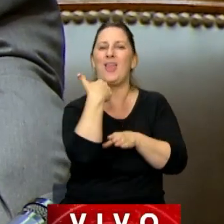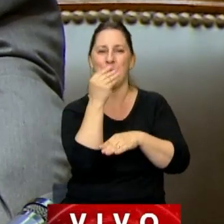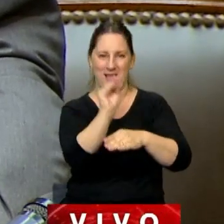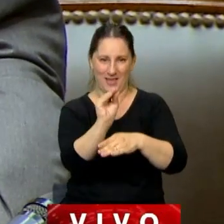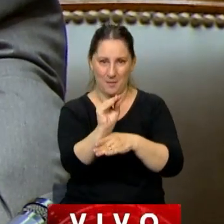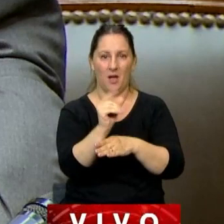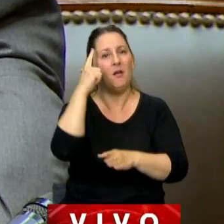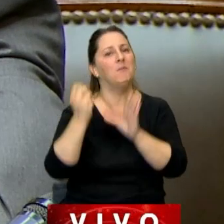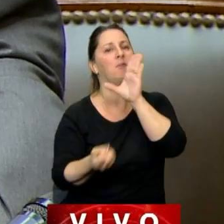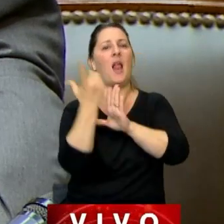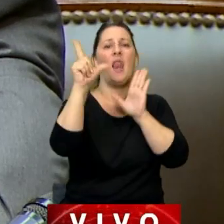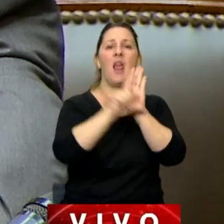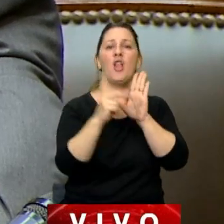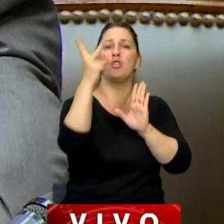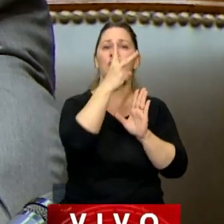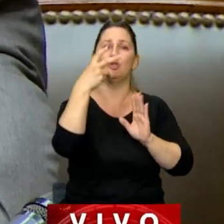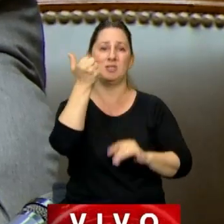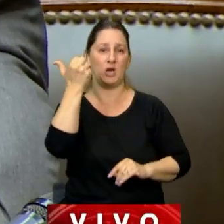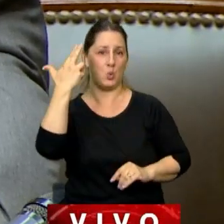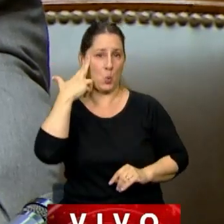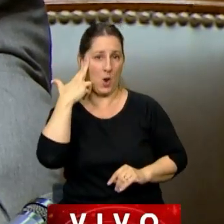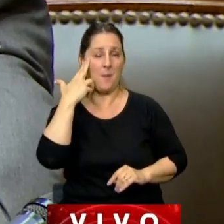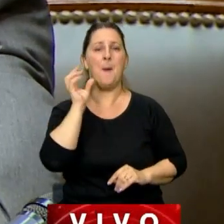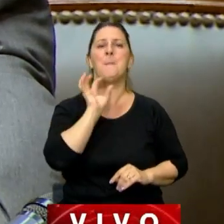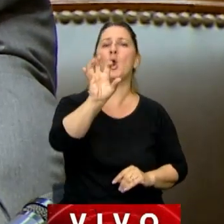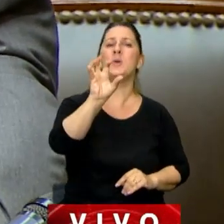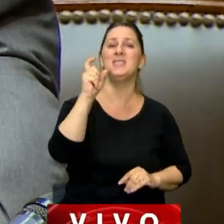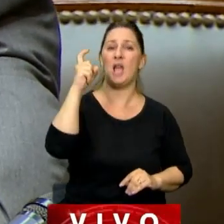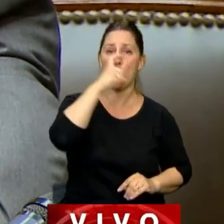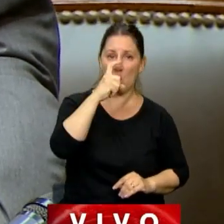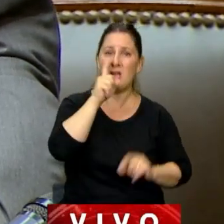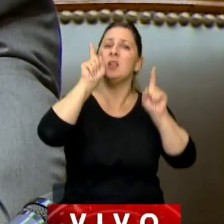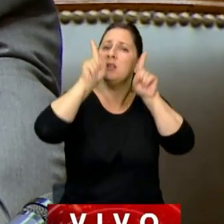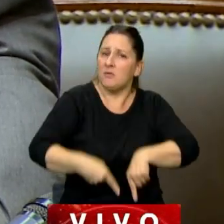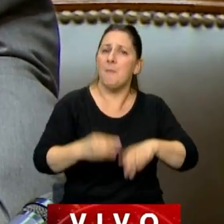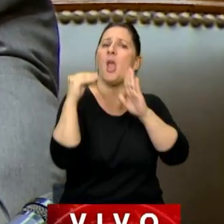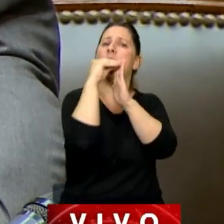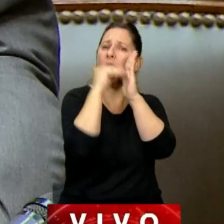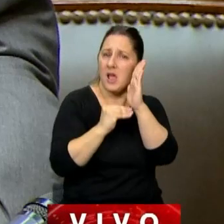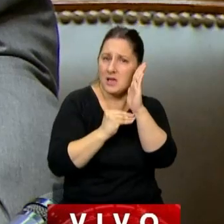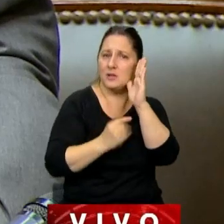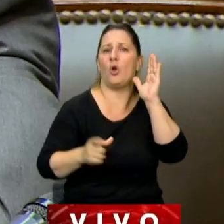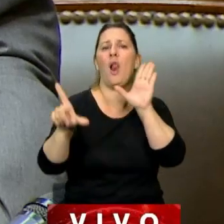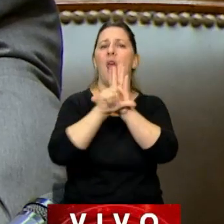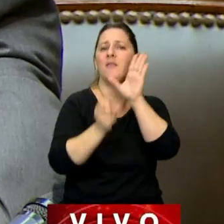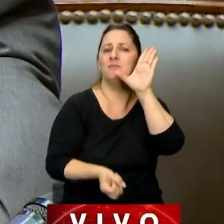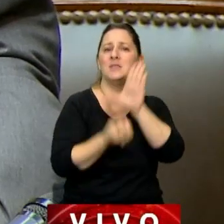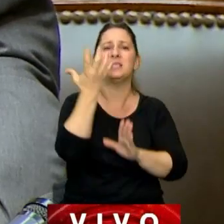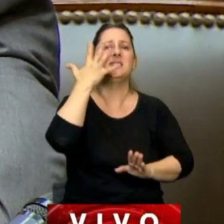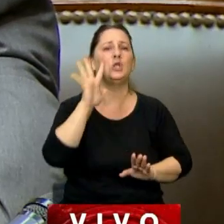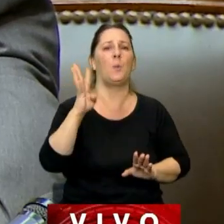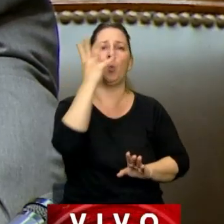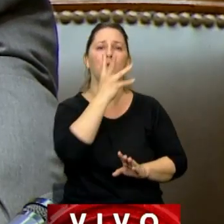creado por la ley 269. La provincia de Corrientes también tiene el suyo, creado por la ley 5